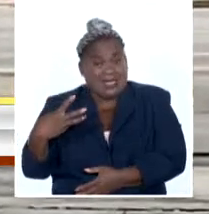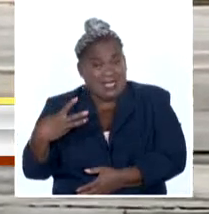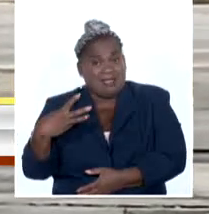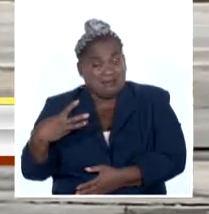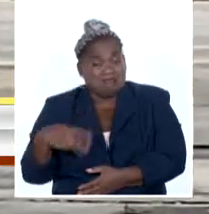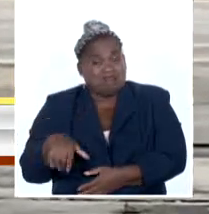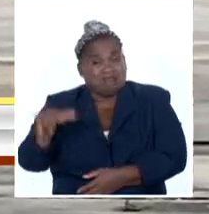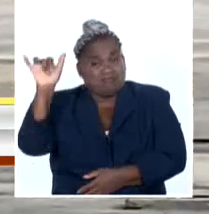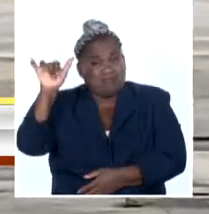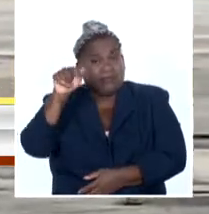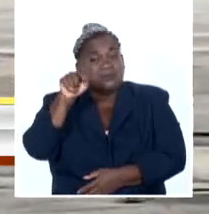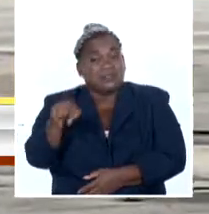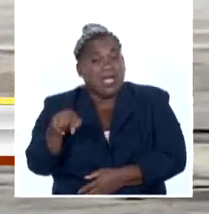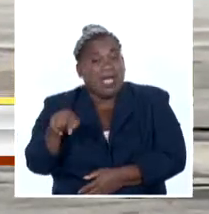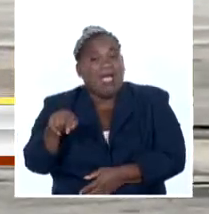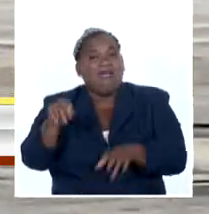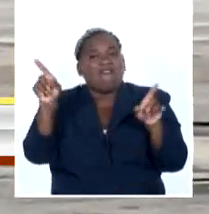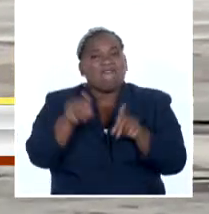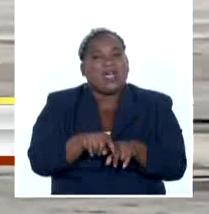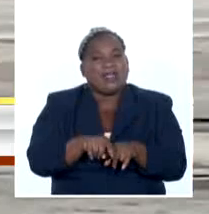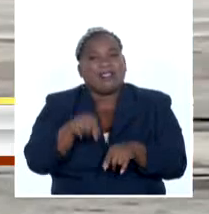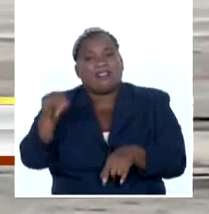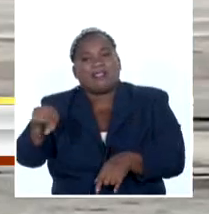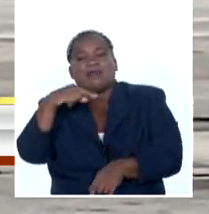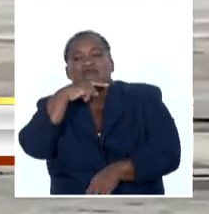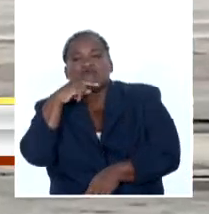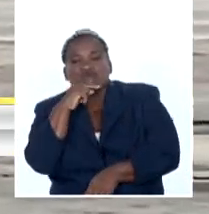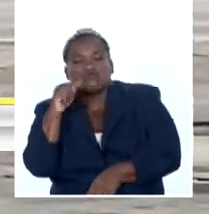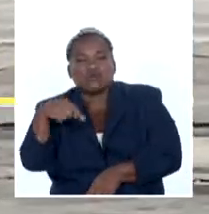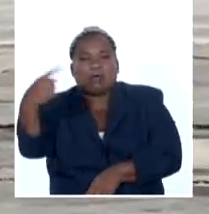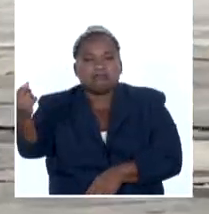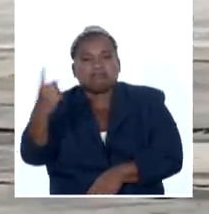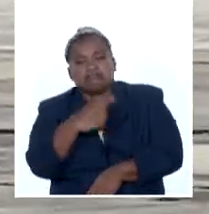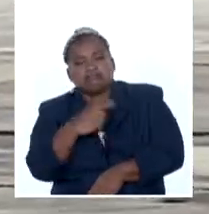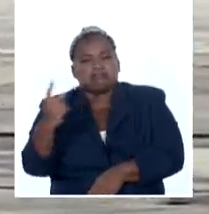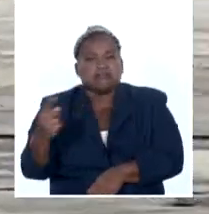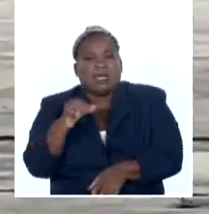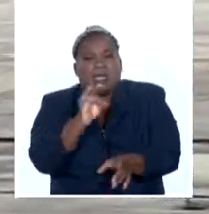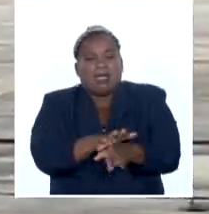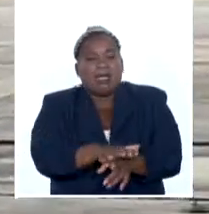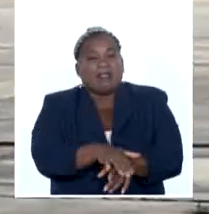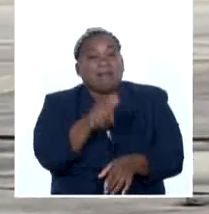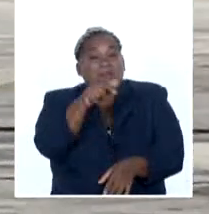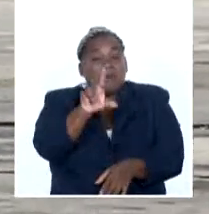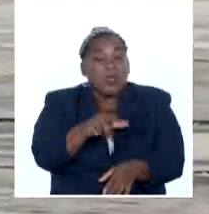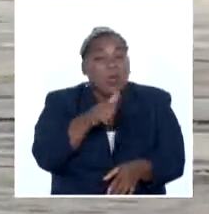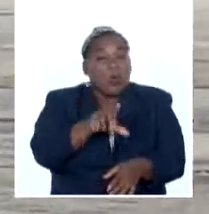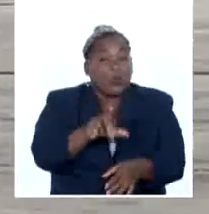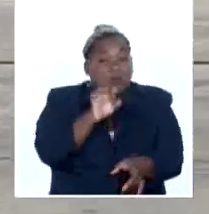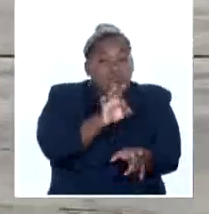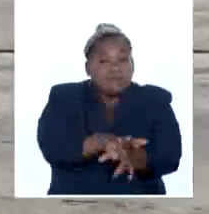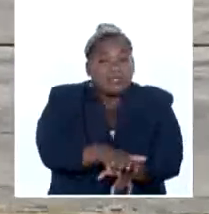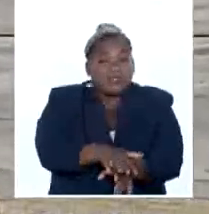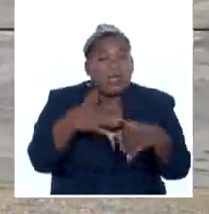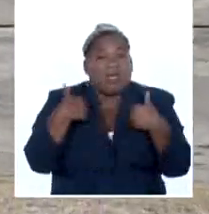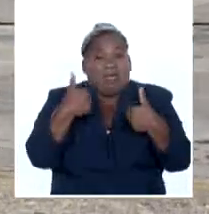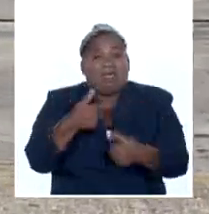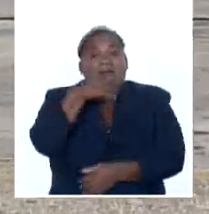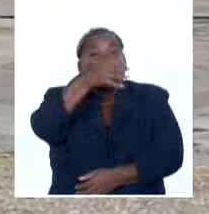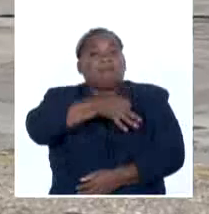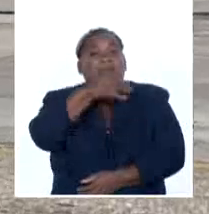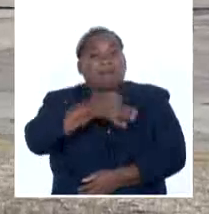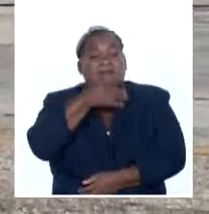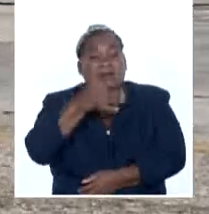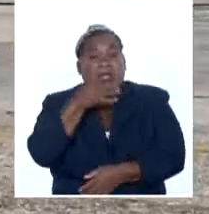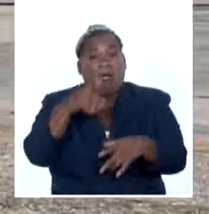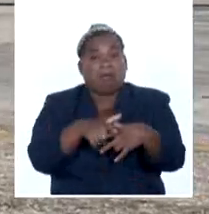Moscú-Varadero, destino al que realiza viajes regulares desde el primero de julio pasado. La embajada agregó que sin duda con este